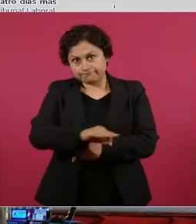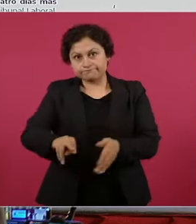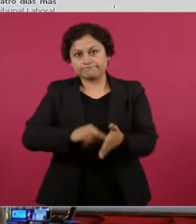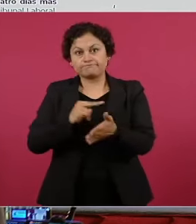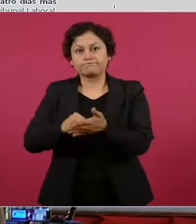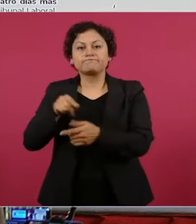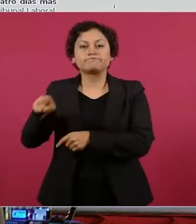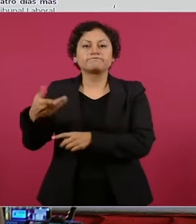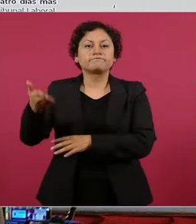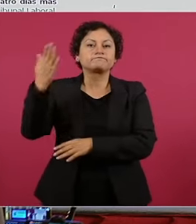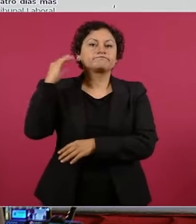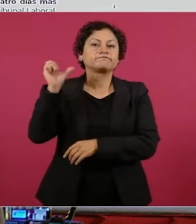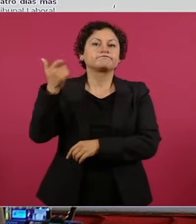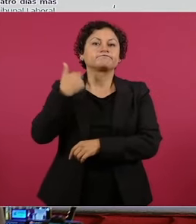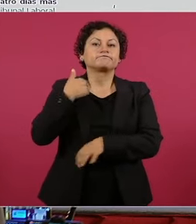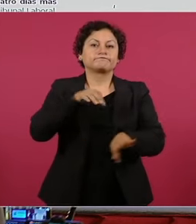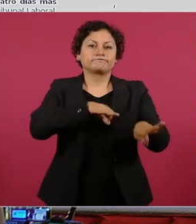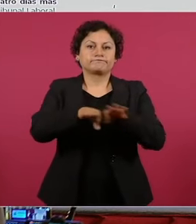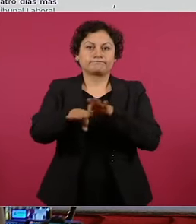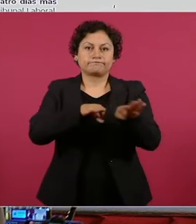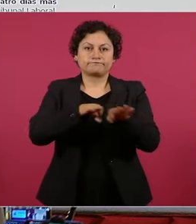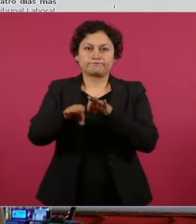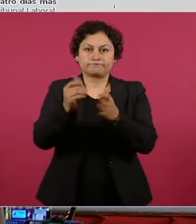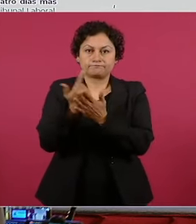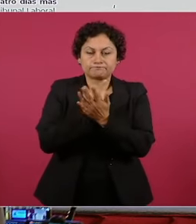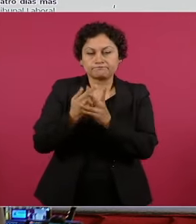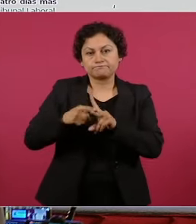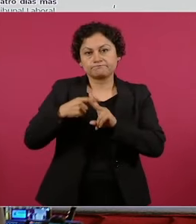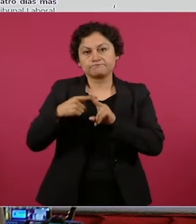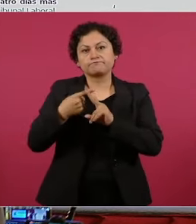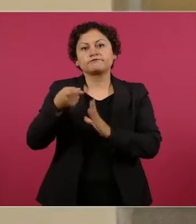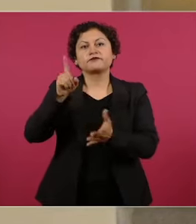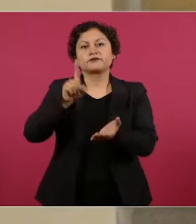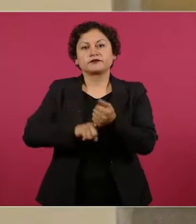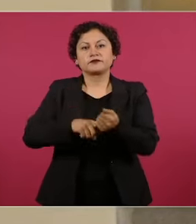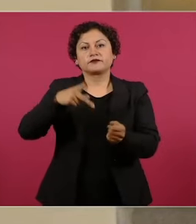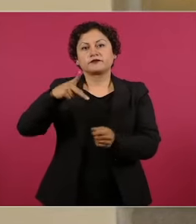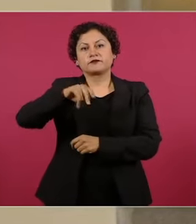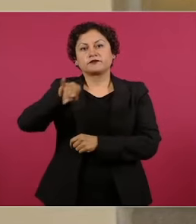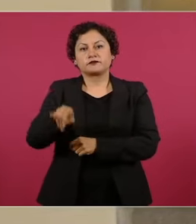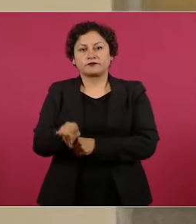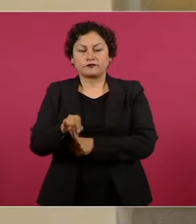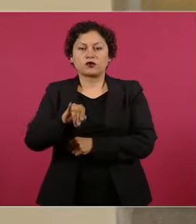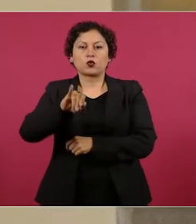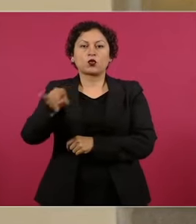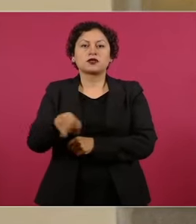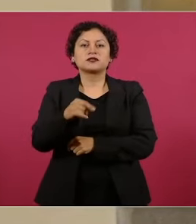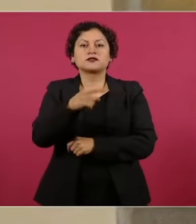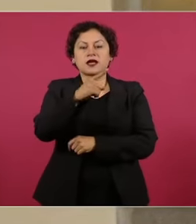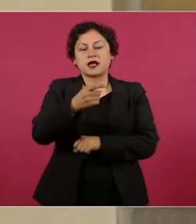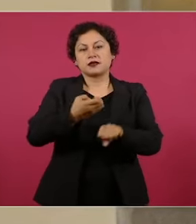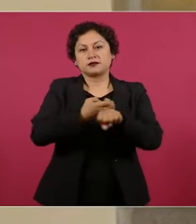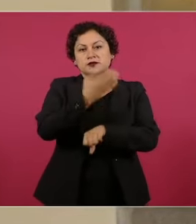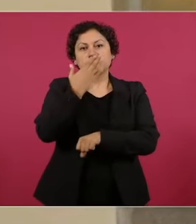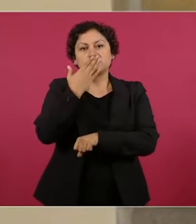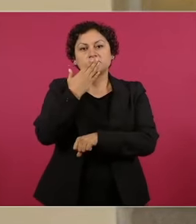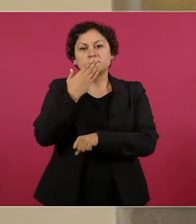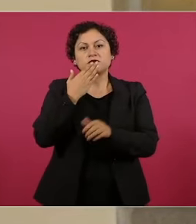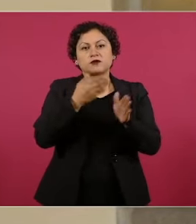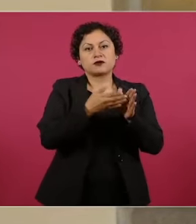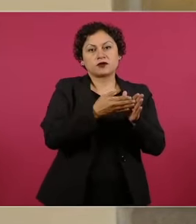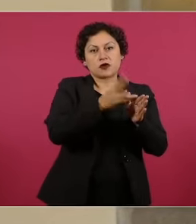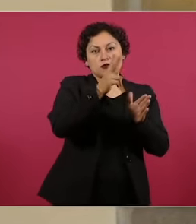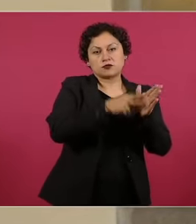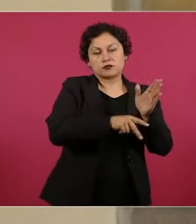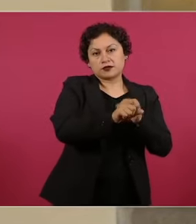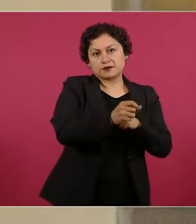elaboraba como actuario ejecutor del Poder Judicial del Estado de Sonora entre marzo del 23 y febrero